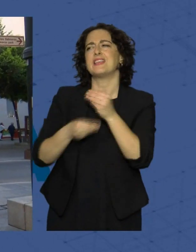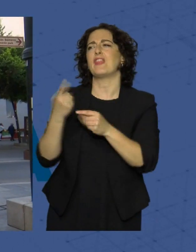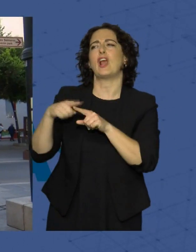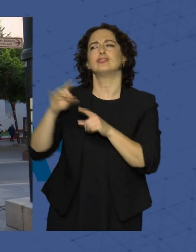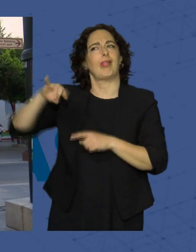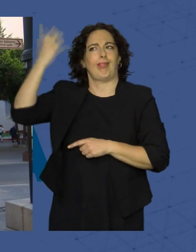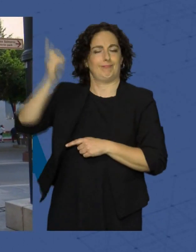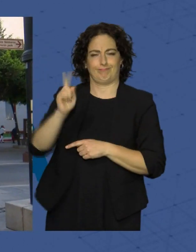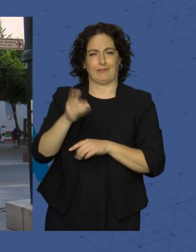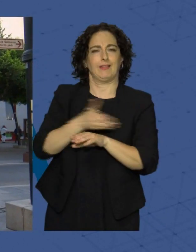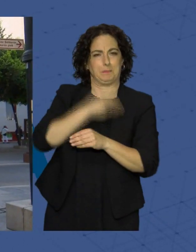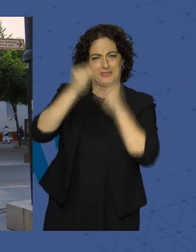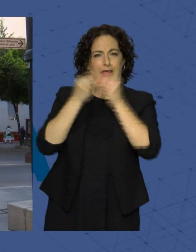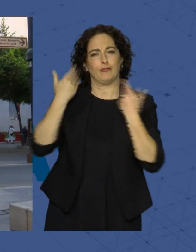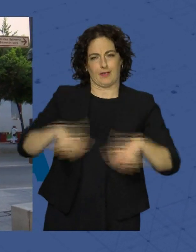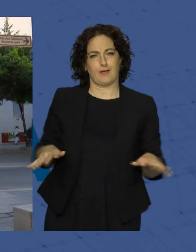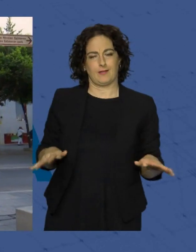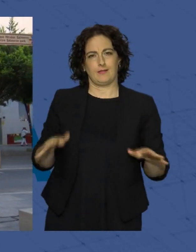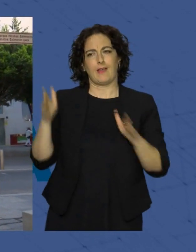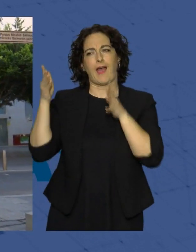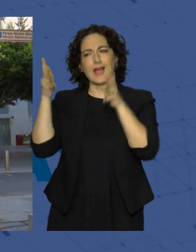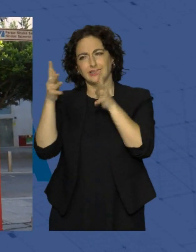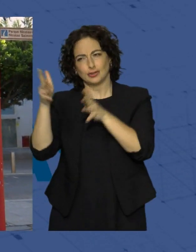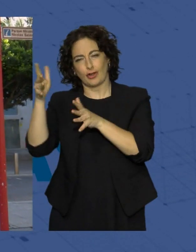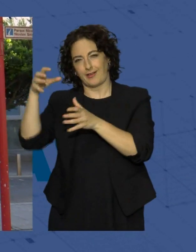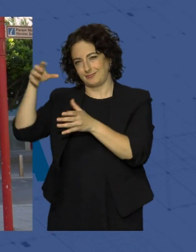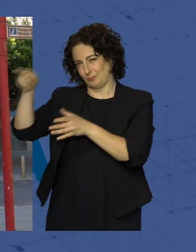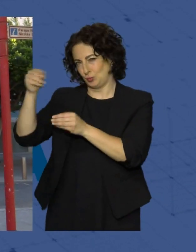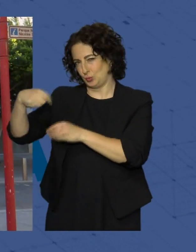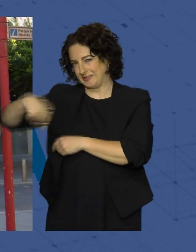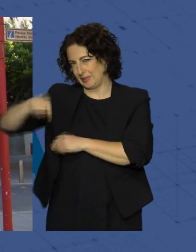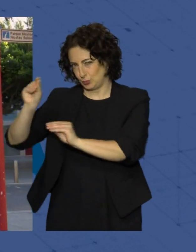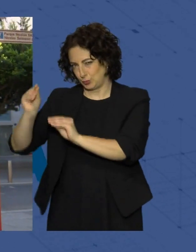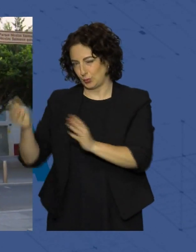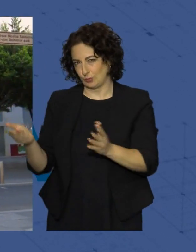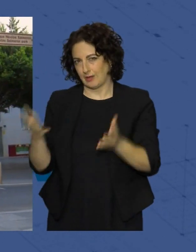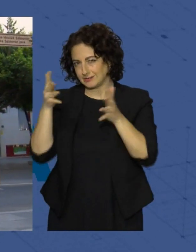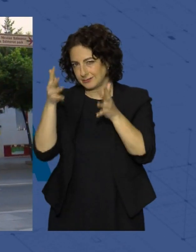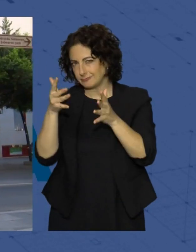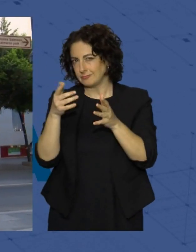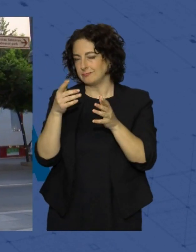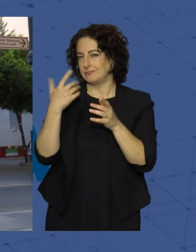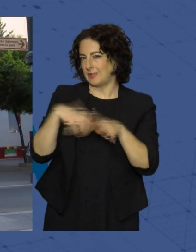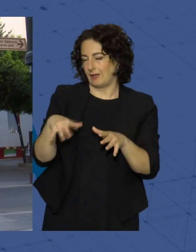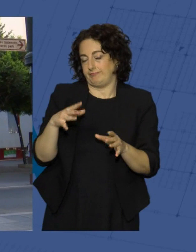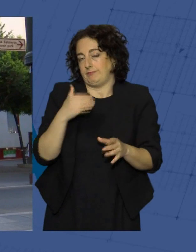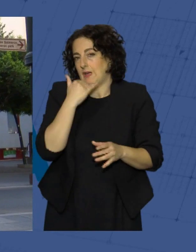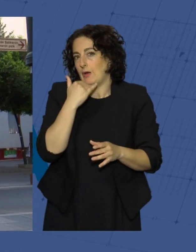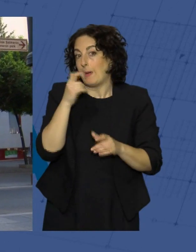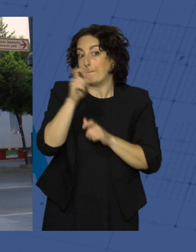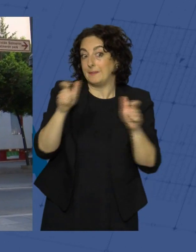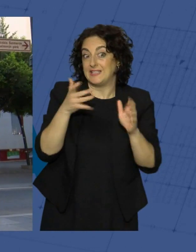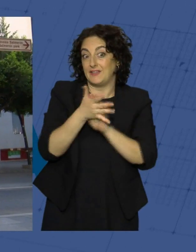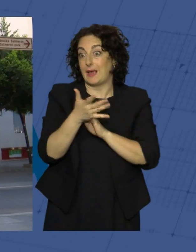manera, está pensado. Los asesores que tiene la Moncloa y él lo han descubierto todo ahora, que cuanto menos gente